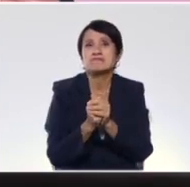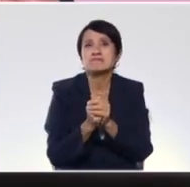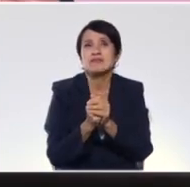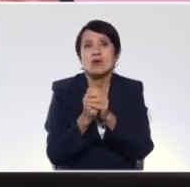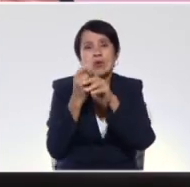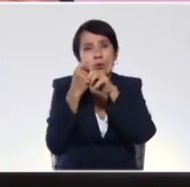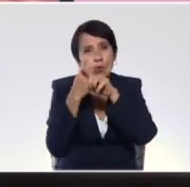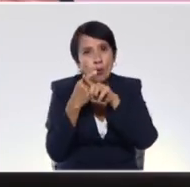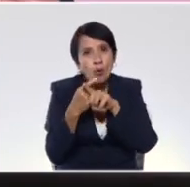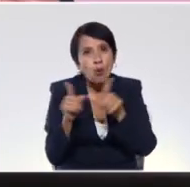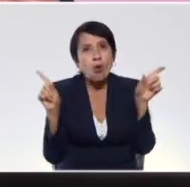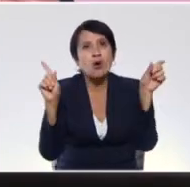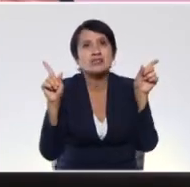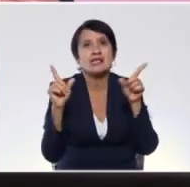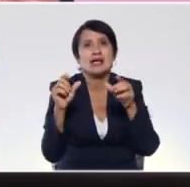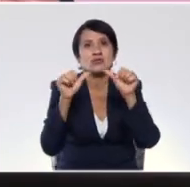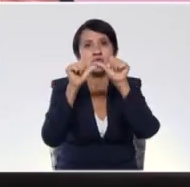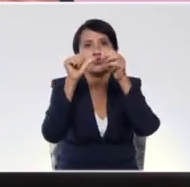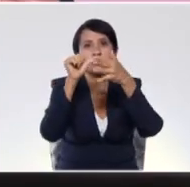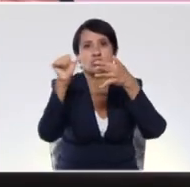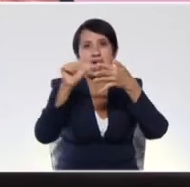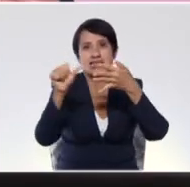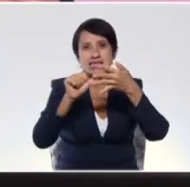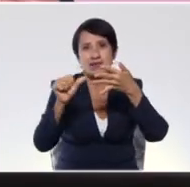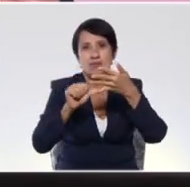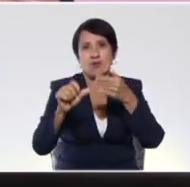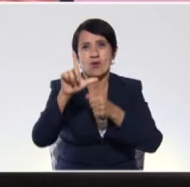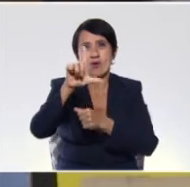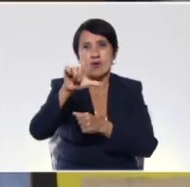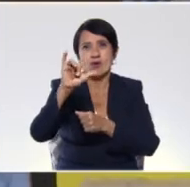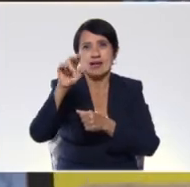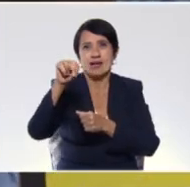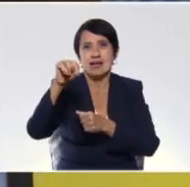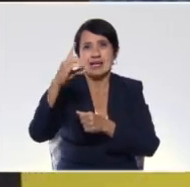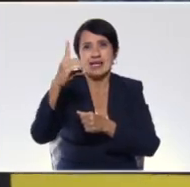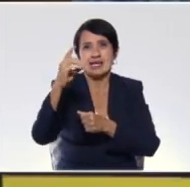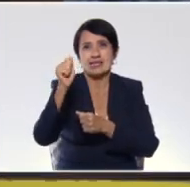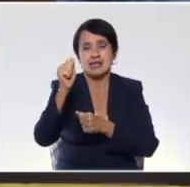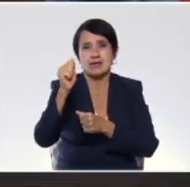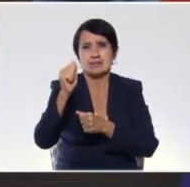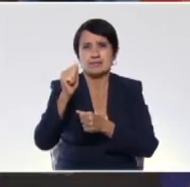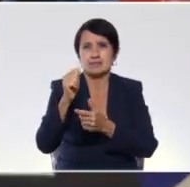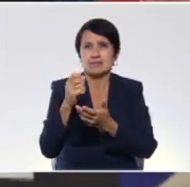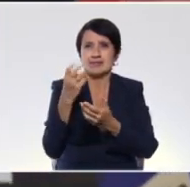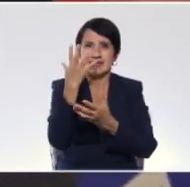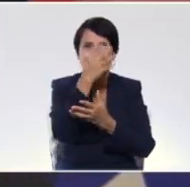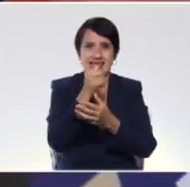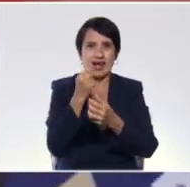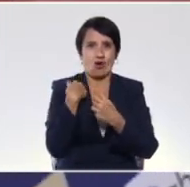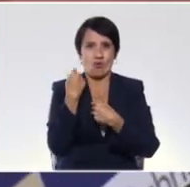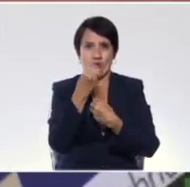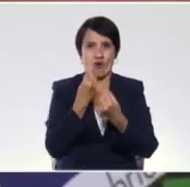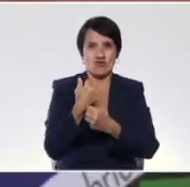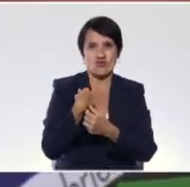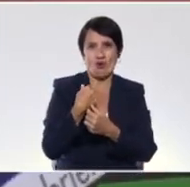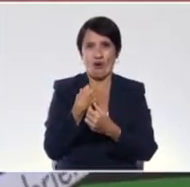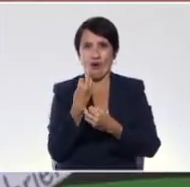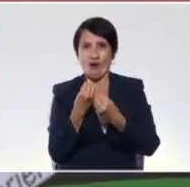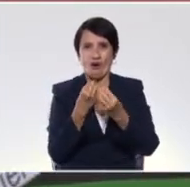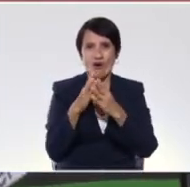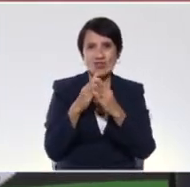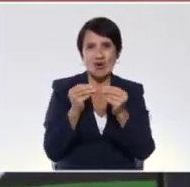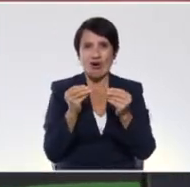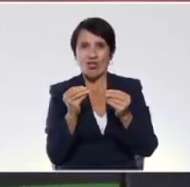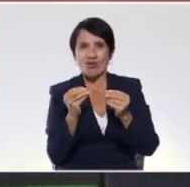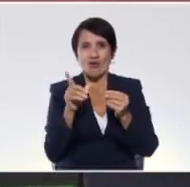otro sustantivo. Linda. Linda, como yo, linda. Claro. Ese es un